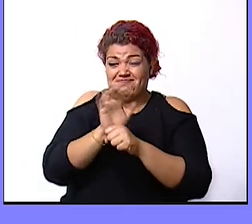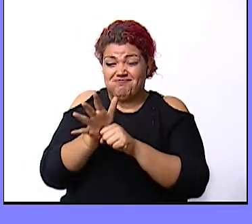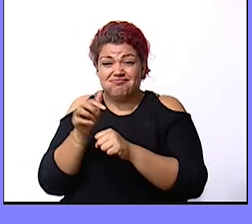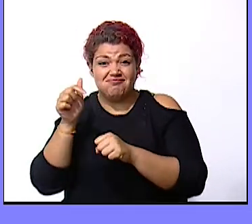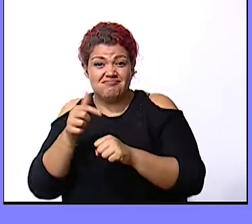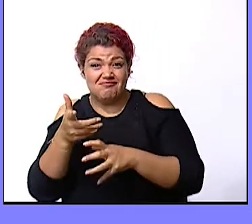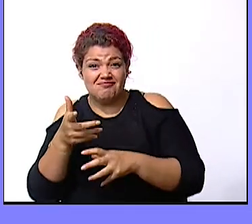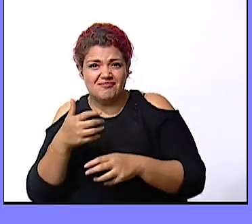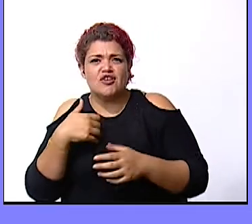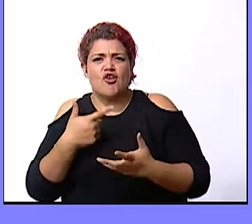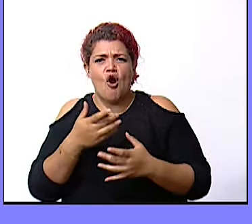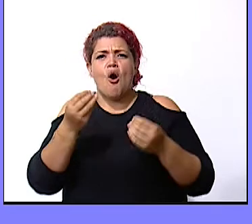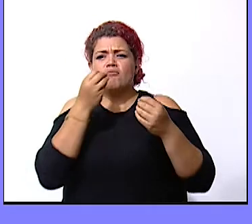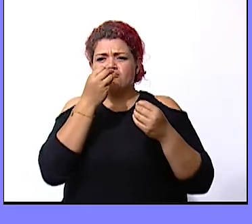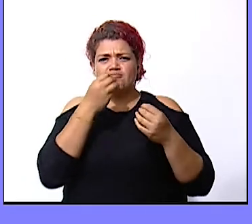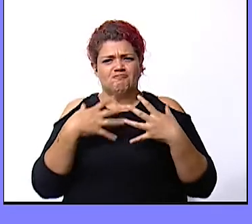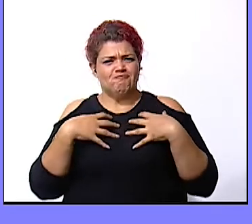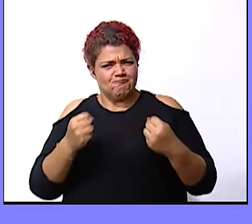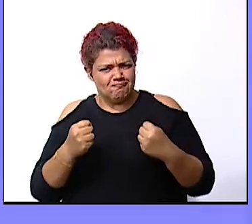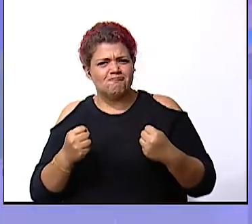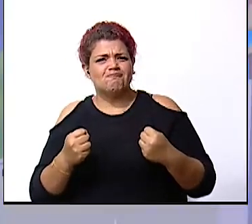muy sano debes comer